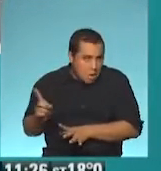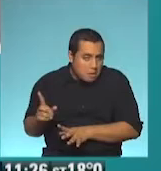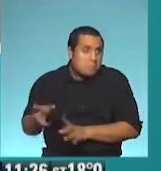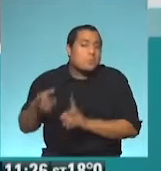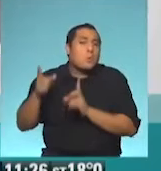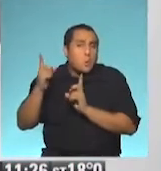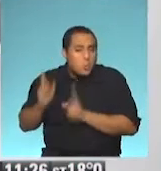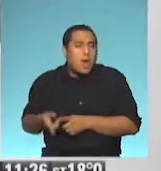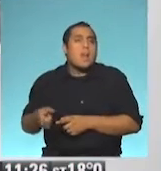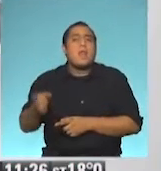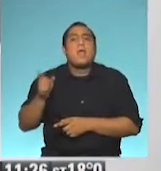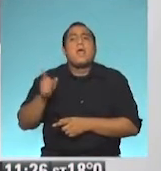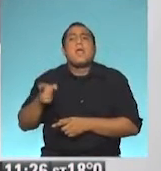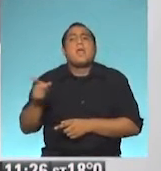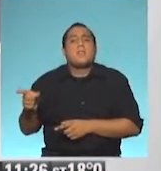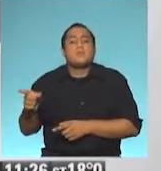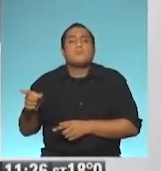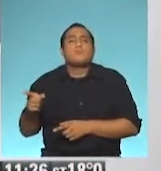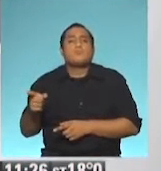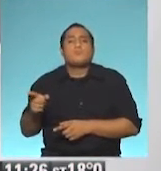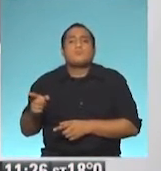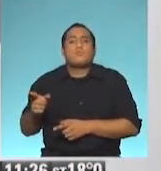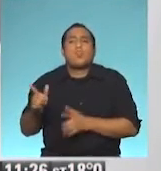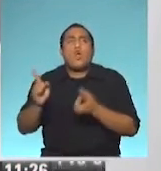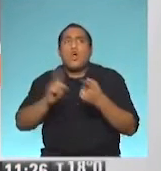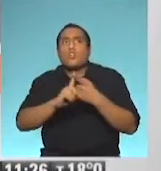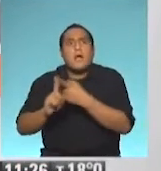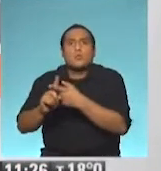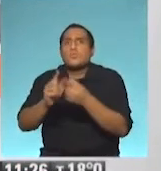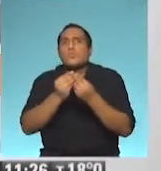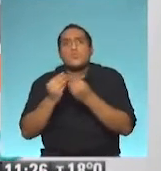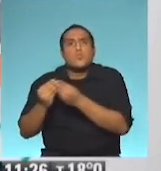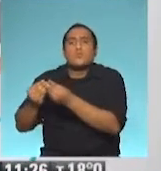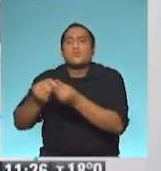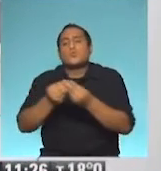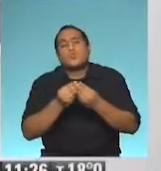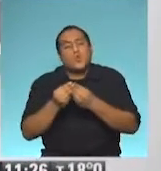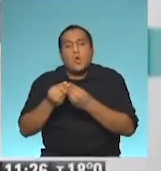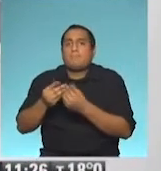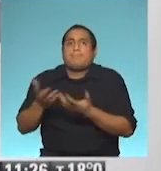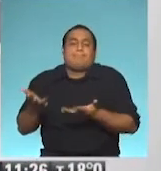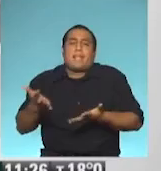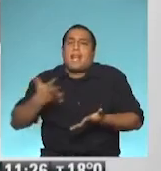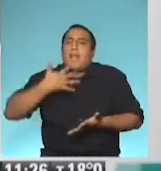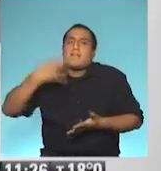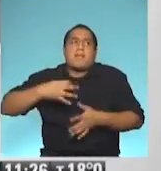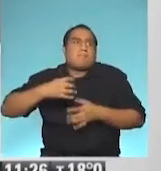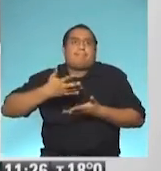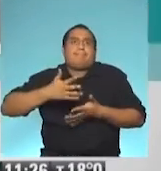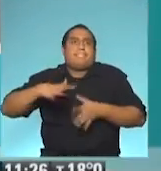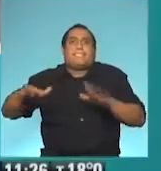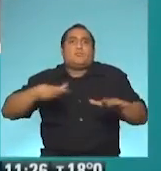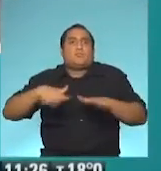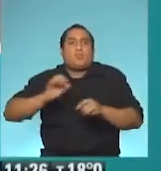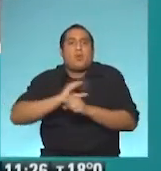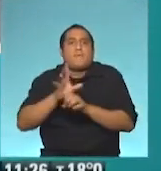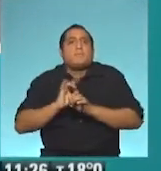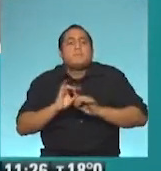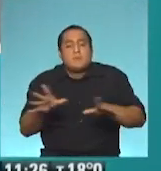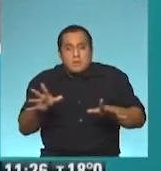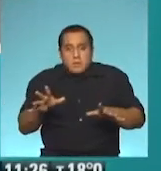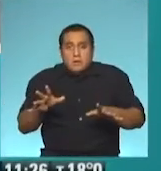tiene como mucho contacto con esta realidad del coronavirus. Y